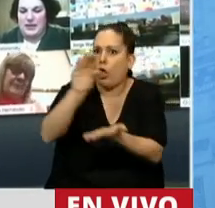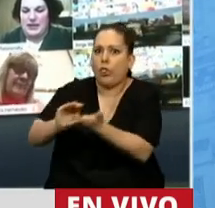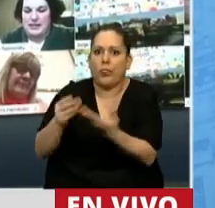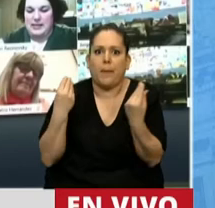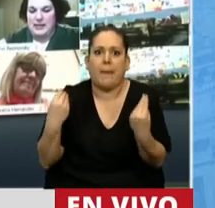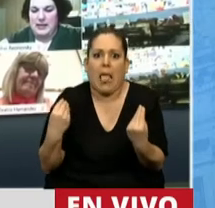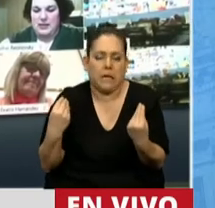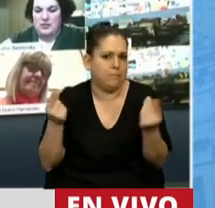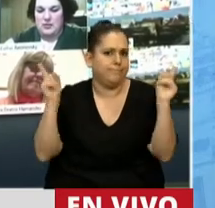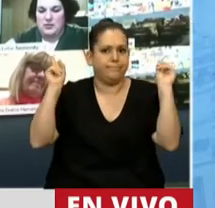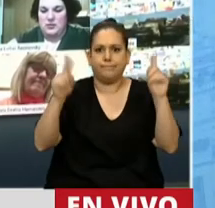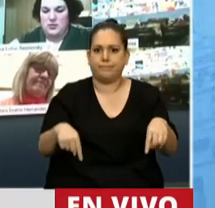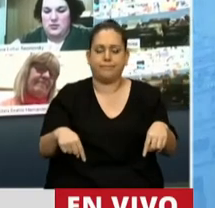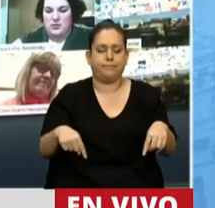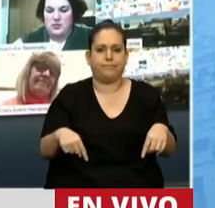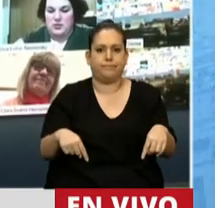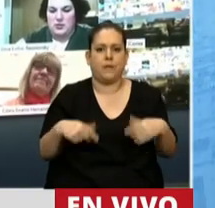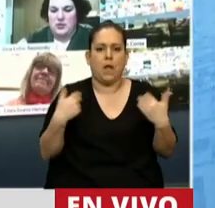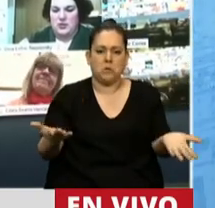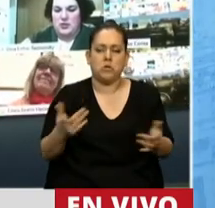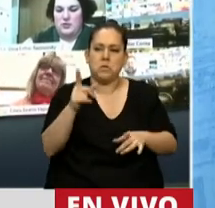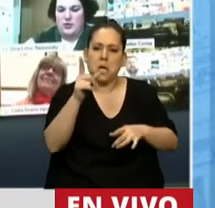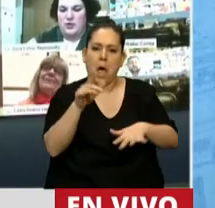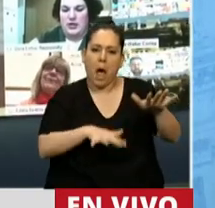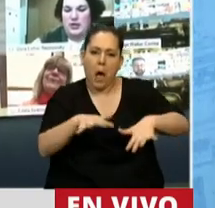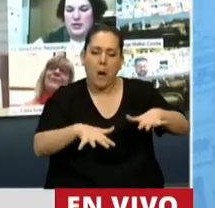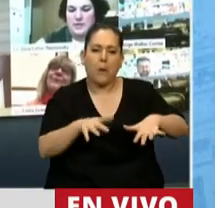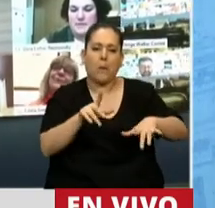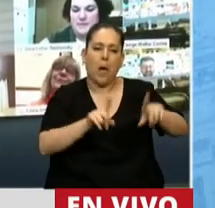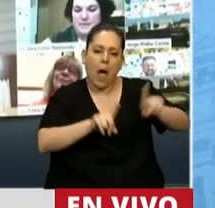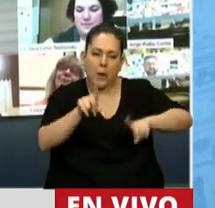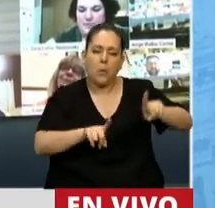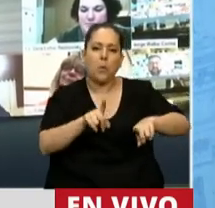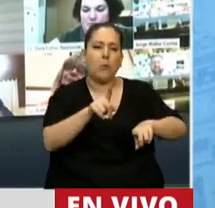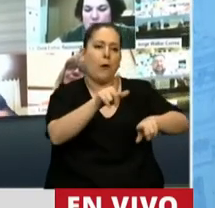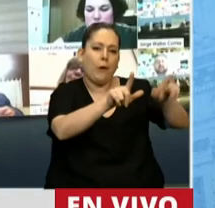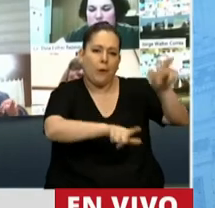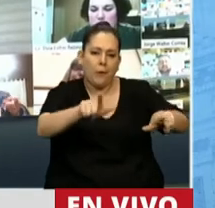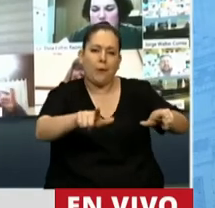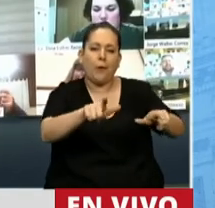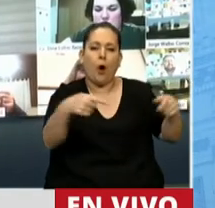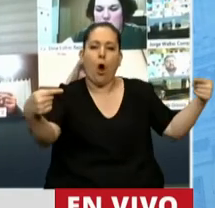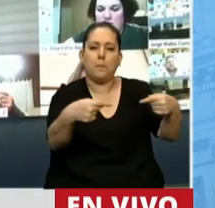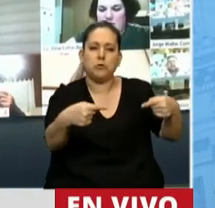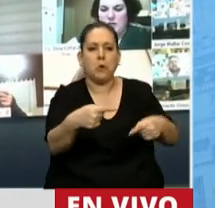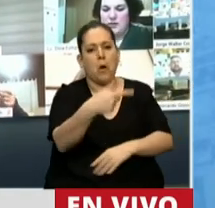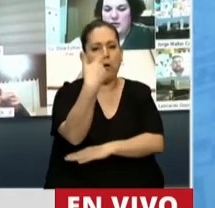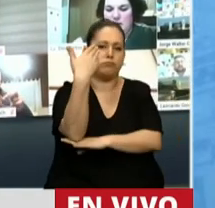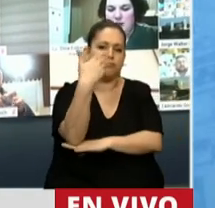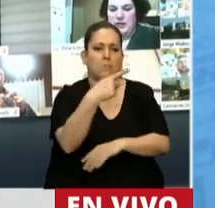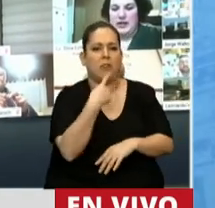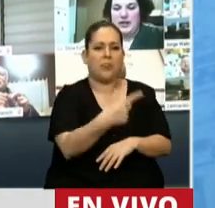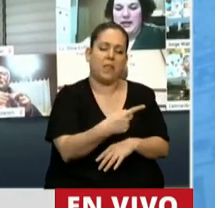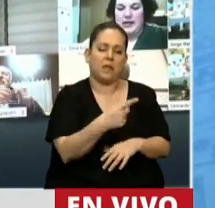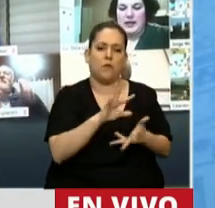se usó. Entonces, cuando uno escucha algunas declaraciones del día de hoy de dirigentes de la oposición que desistimaron durante muchos